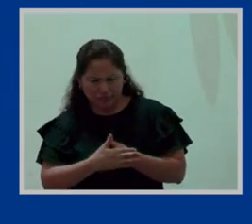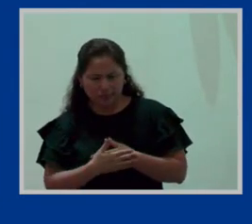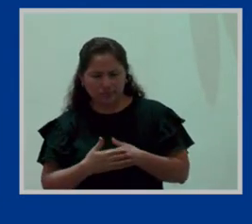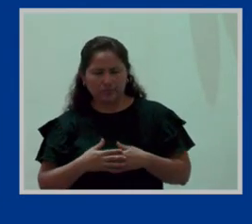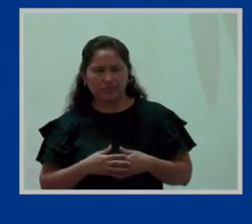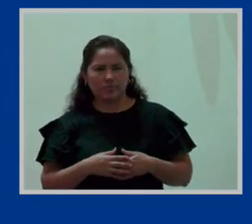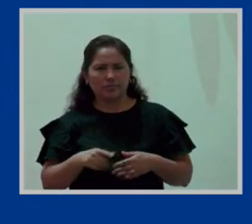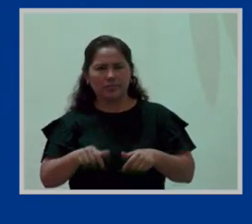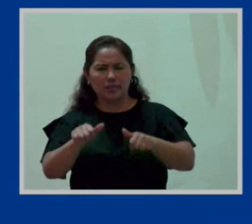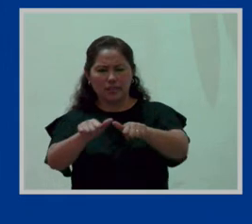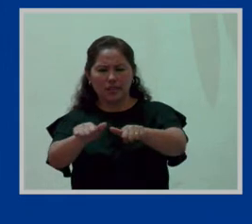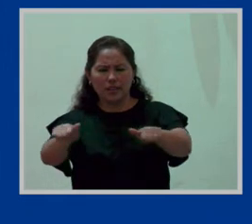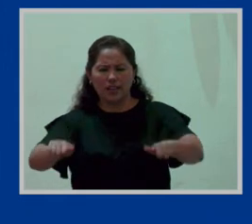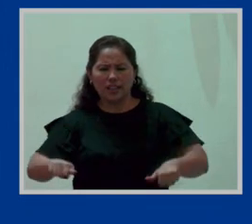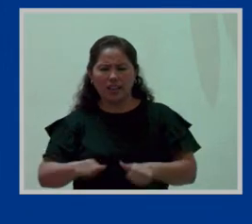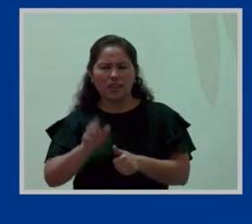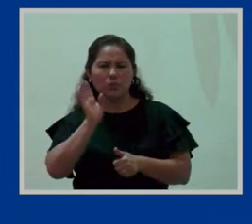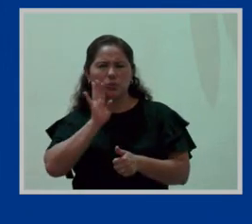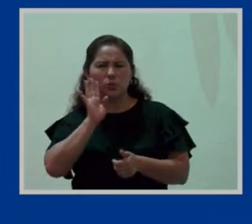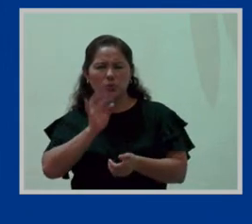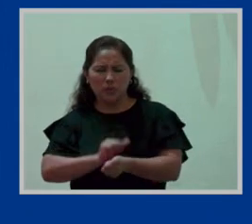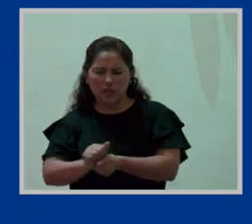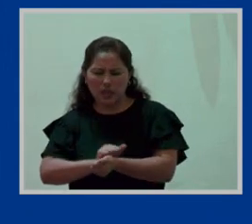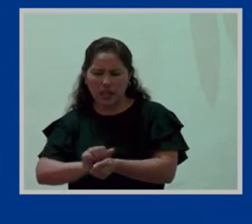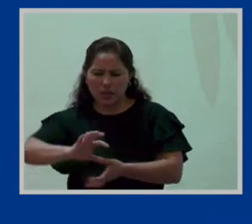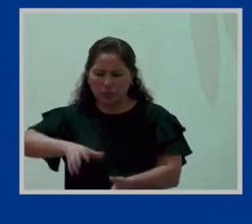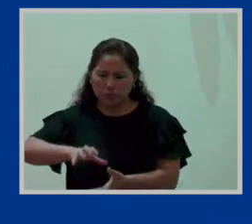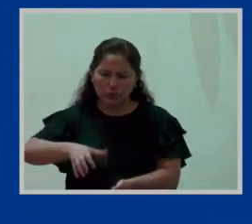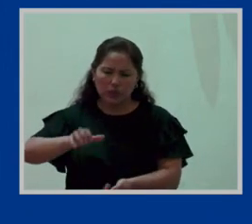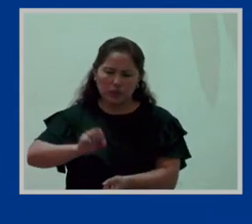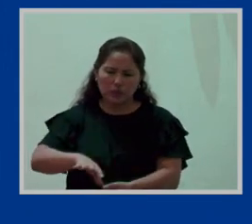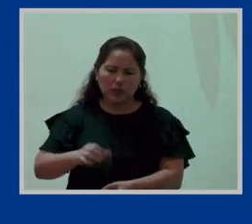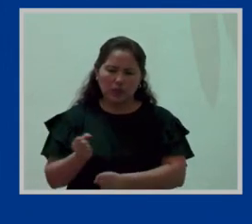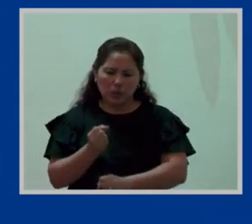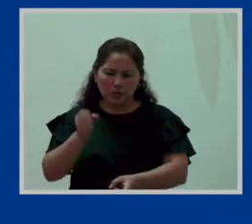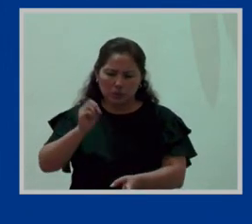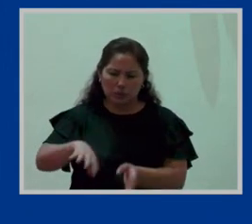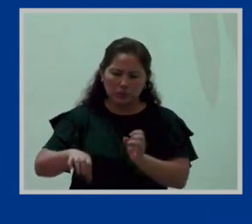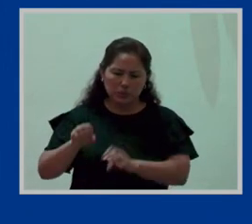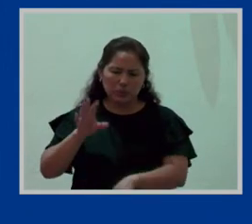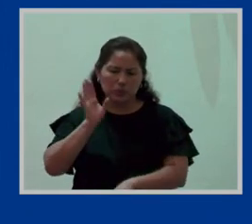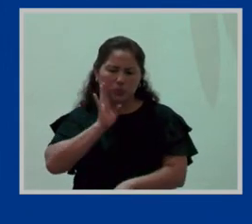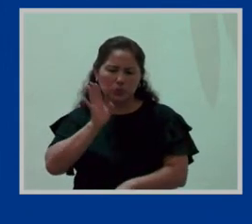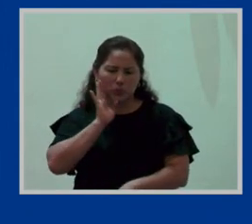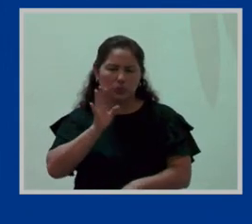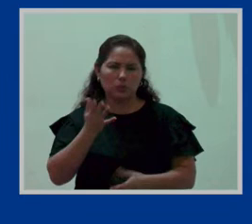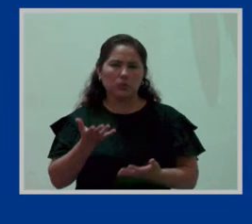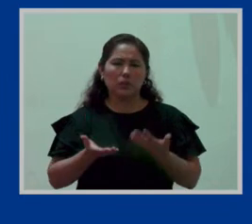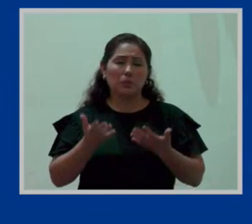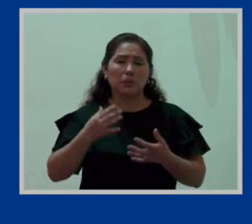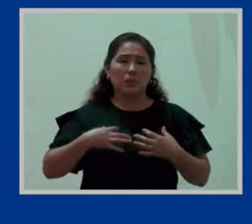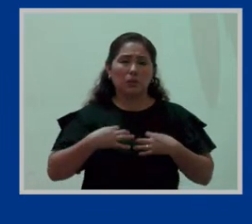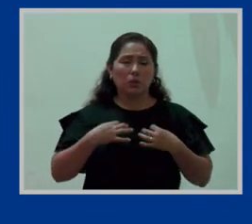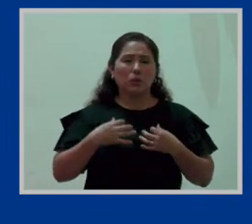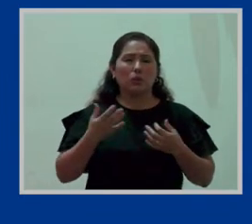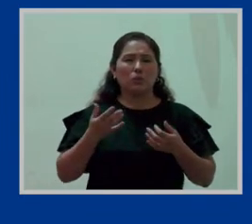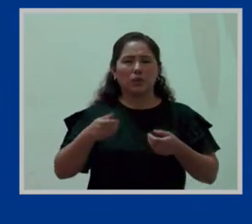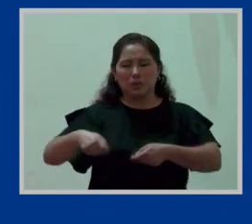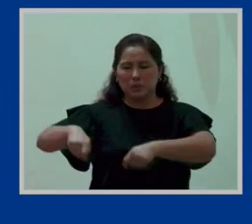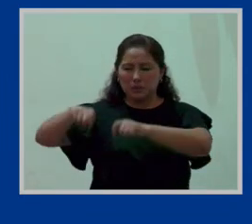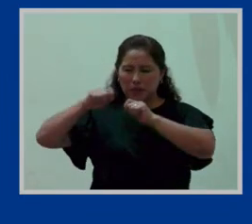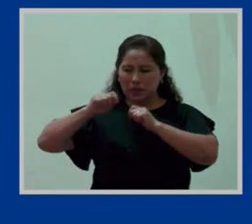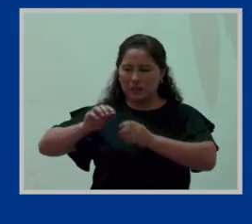área de lavandería, donde, digamos, o sea, iban todas las